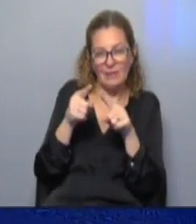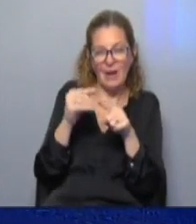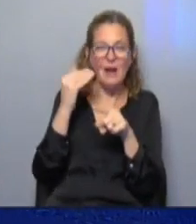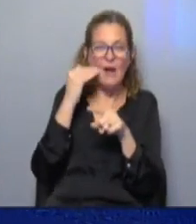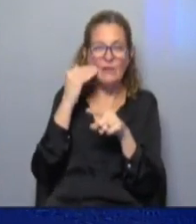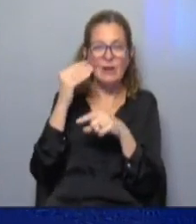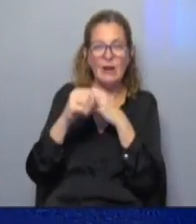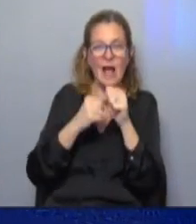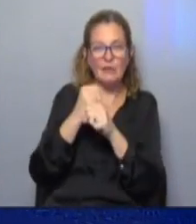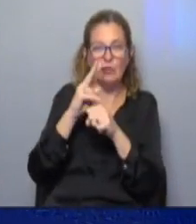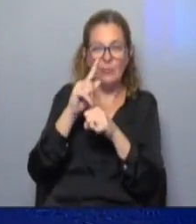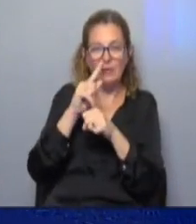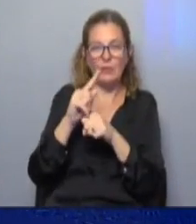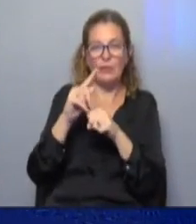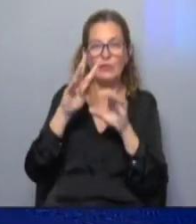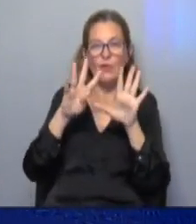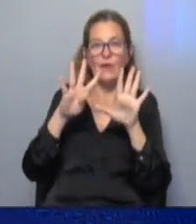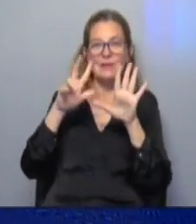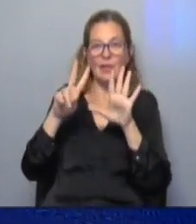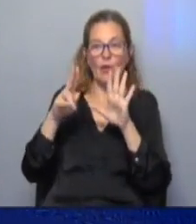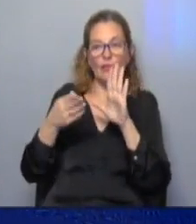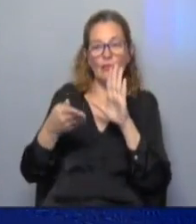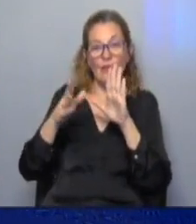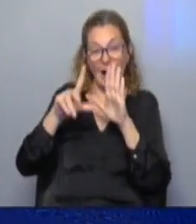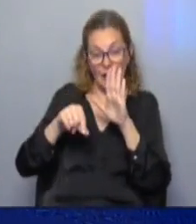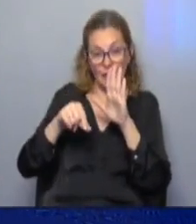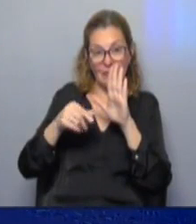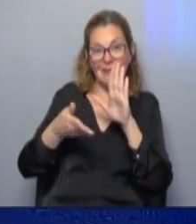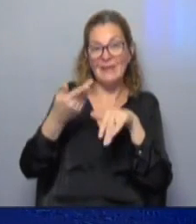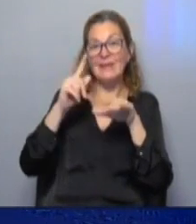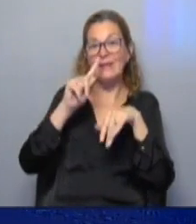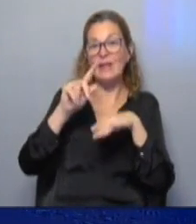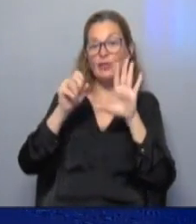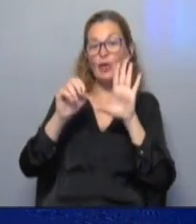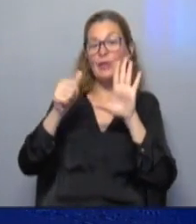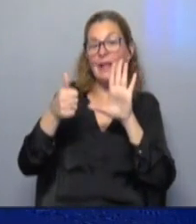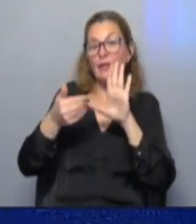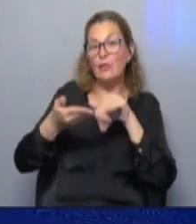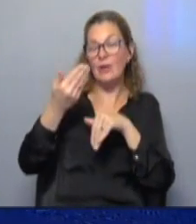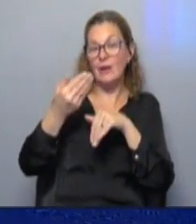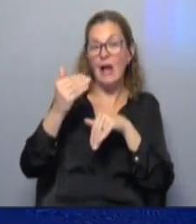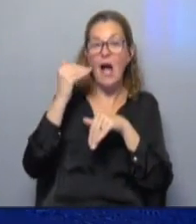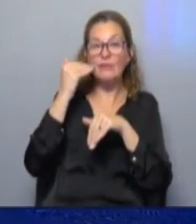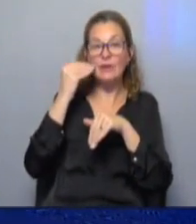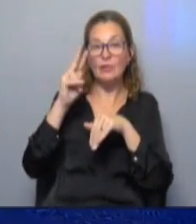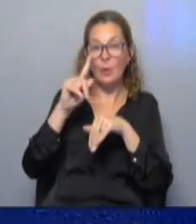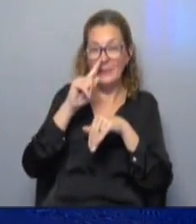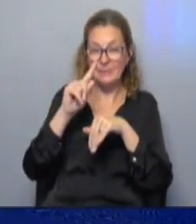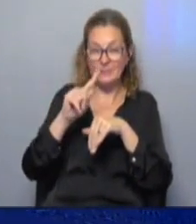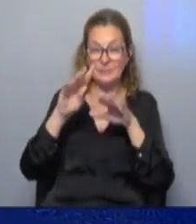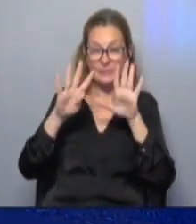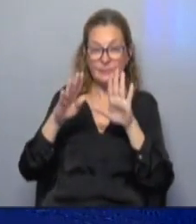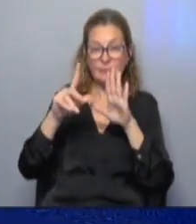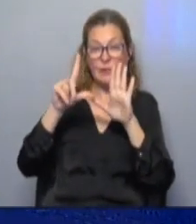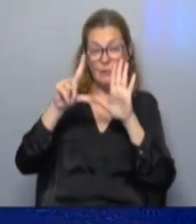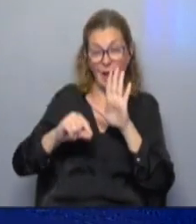2018 92 productos bajaron su precio y 106 productos subieron su precio en abril de 2019 89 productos